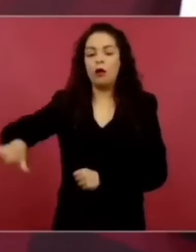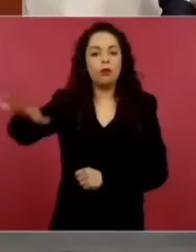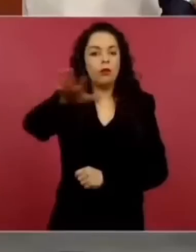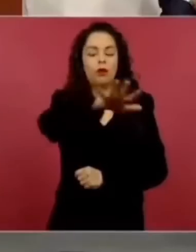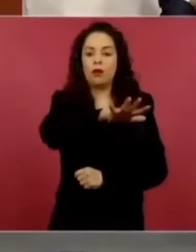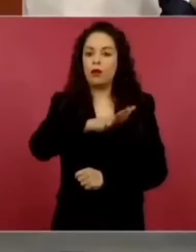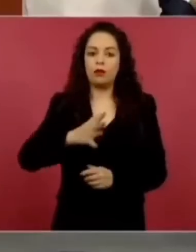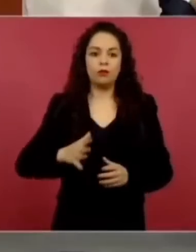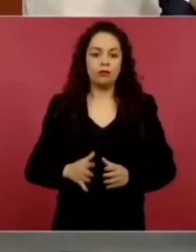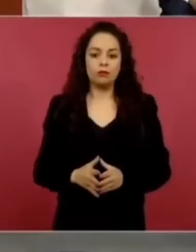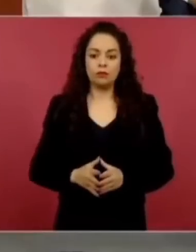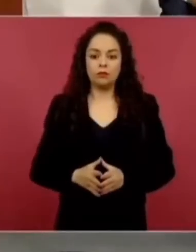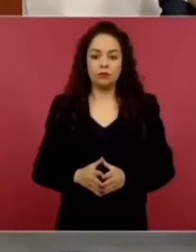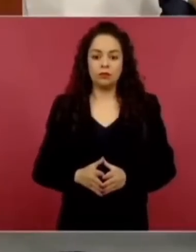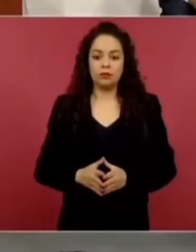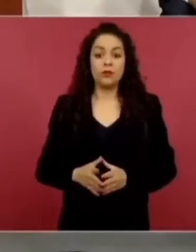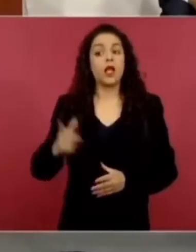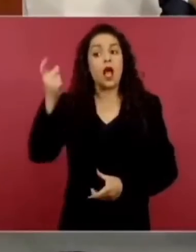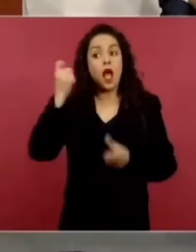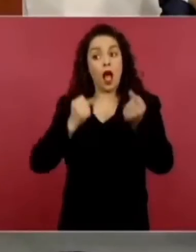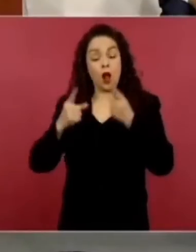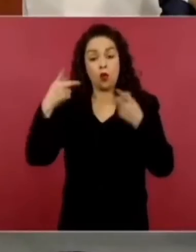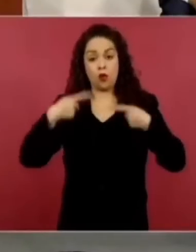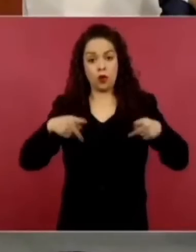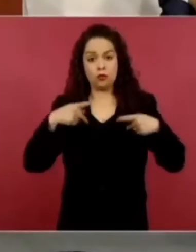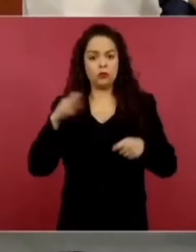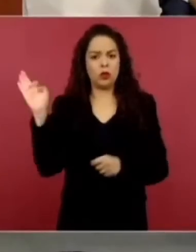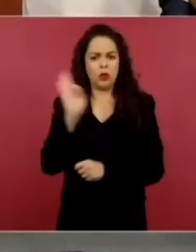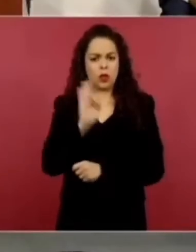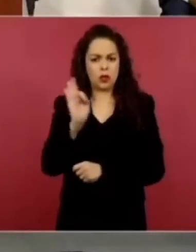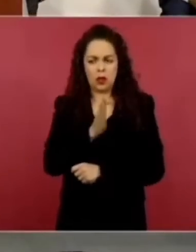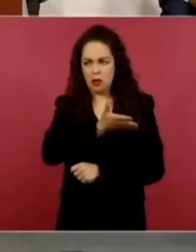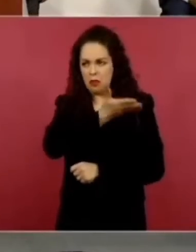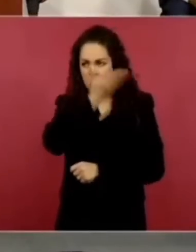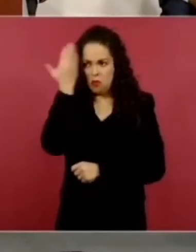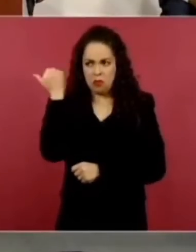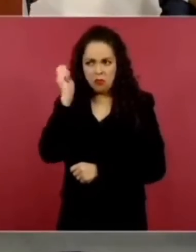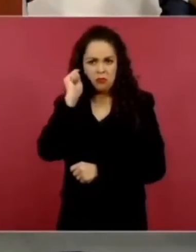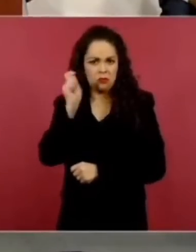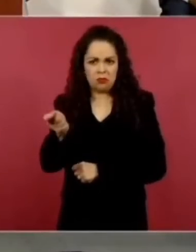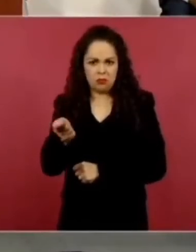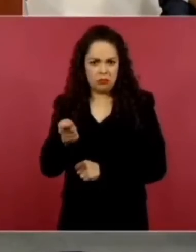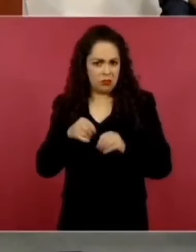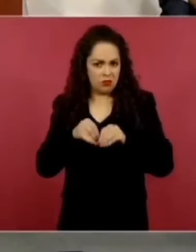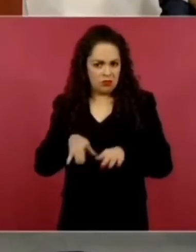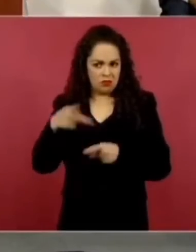puede ser que la gente no esté informada, pero por lo general la gente sabe.